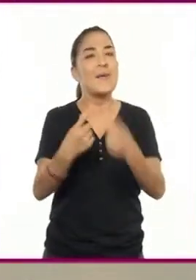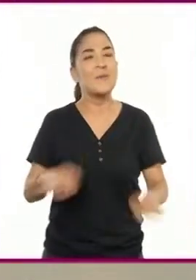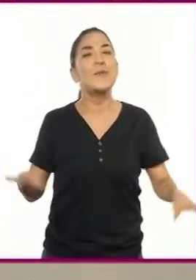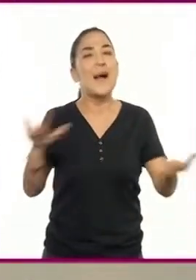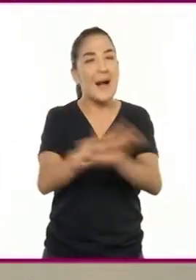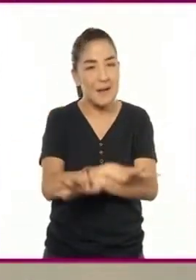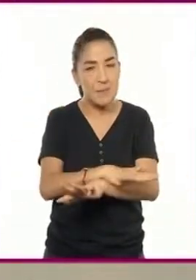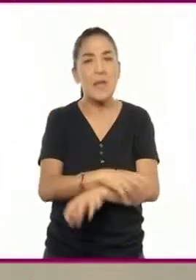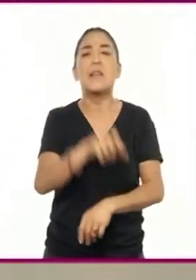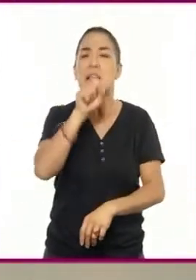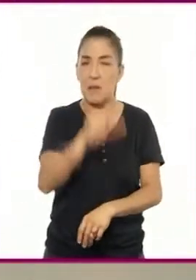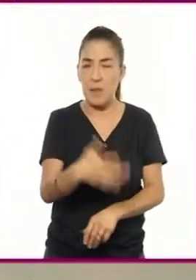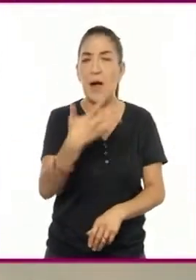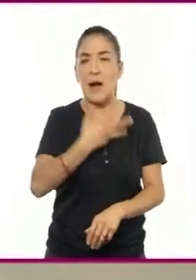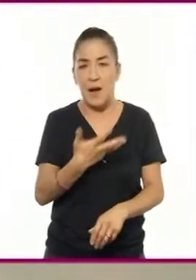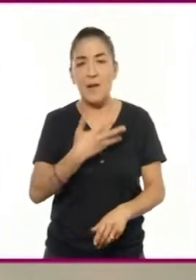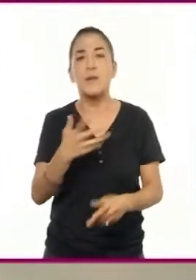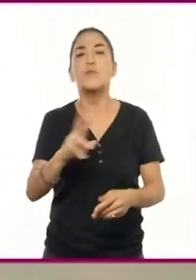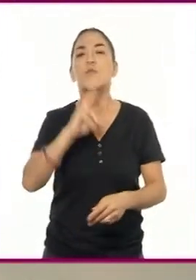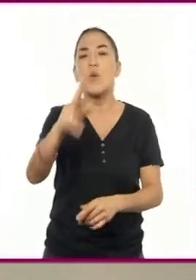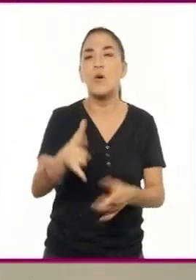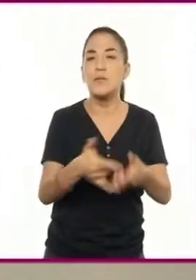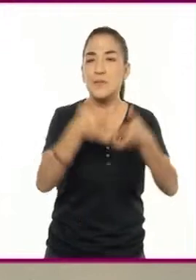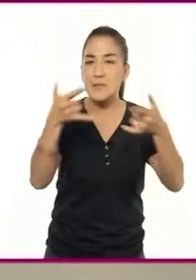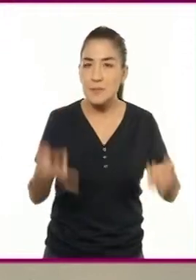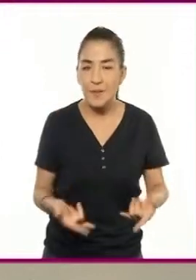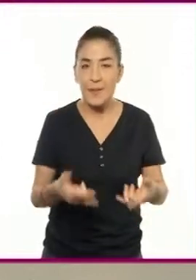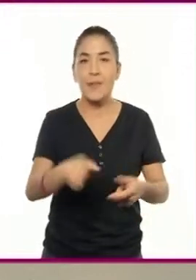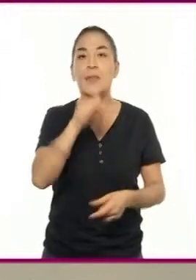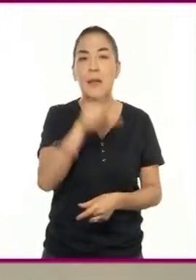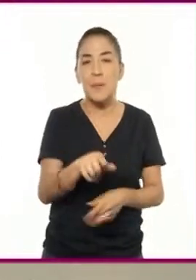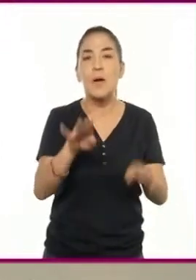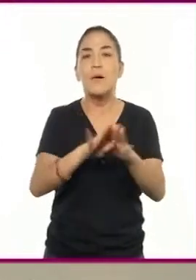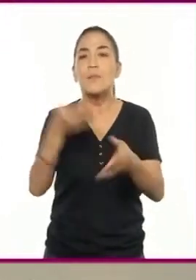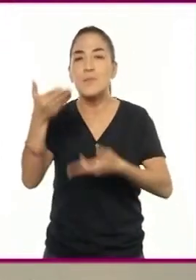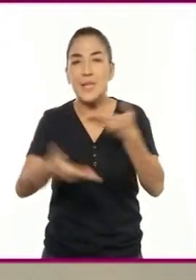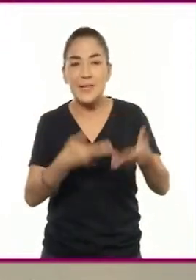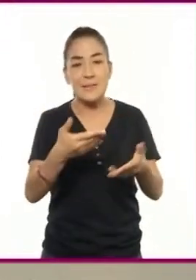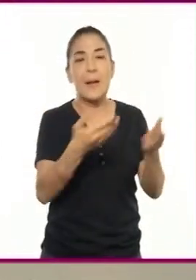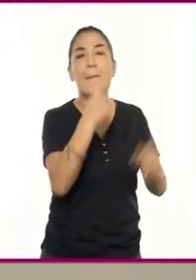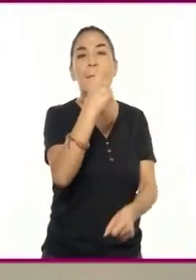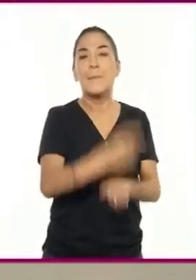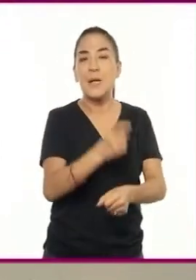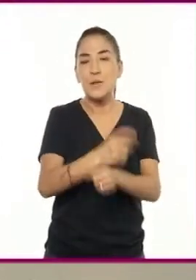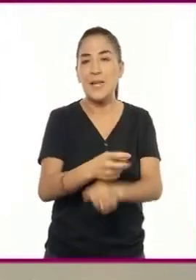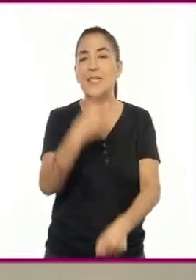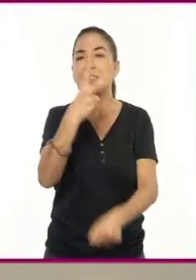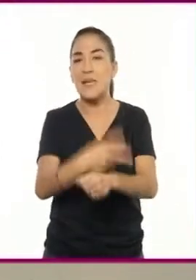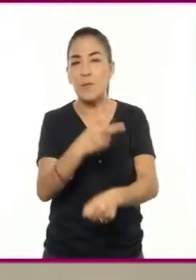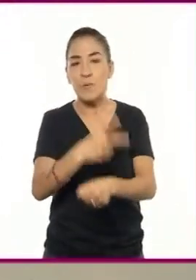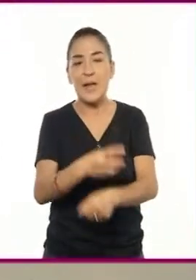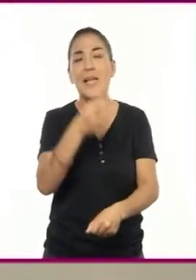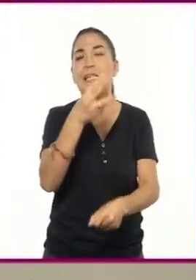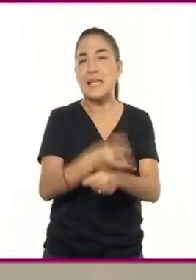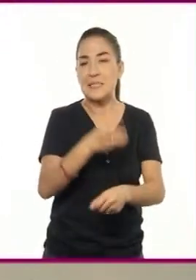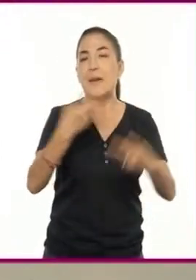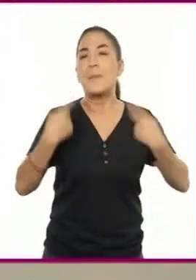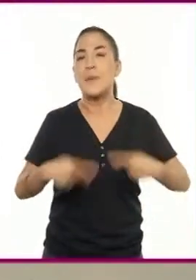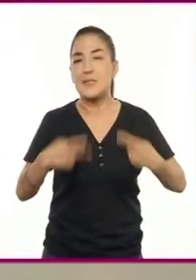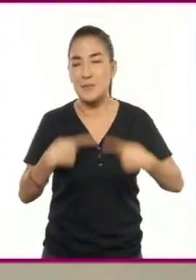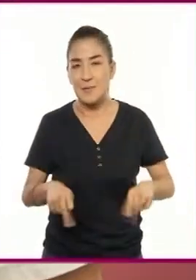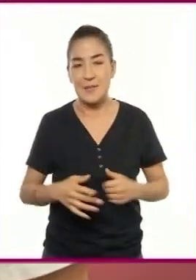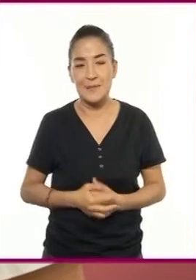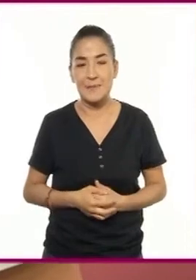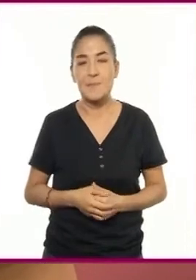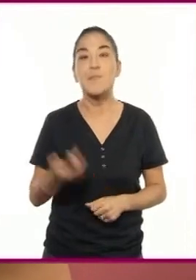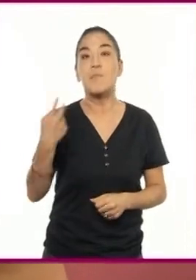también pueden existir narradores e incluso presentar los diálogos en primera, segunda o tercera persona.